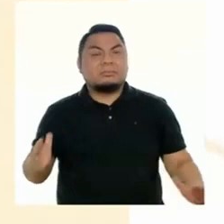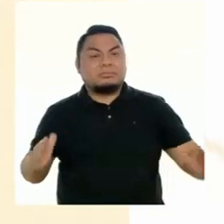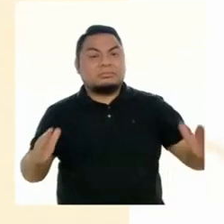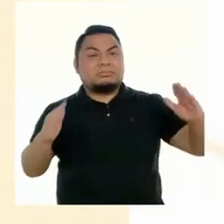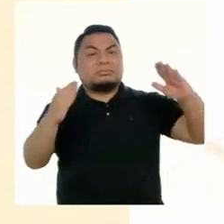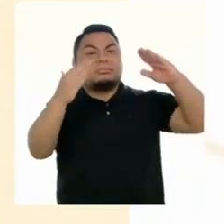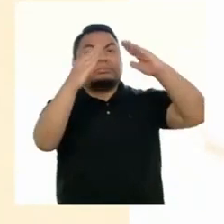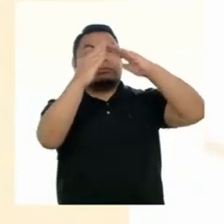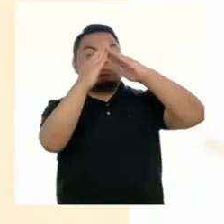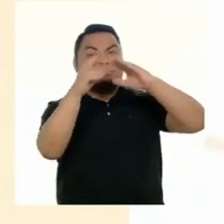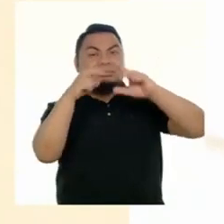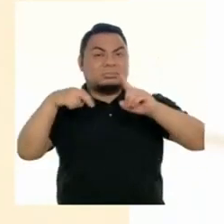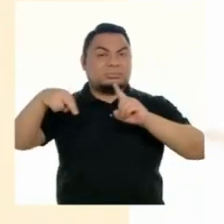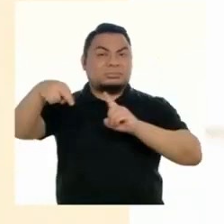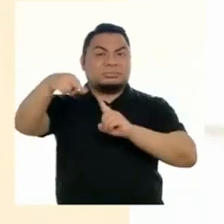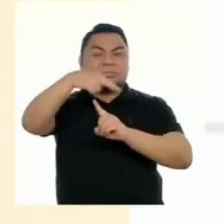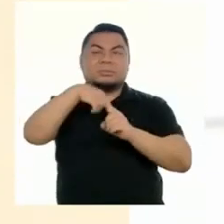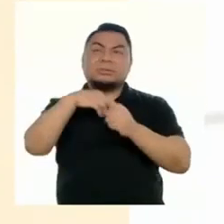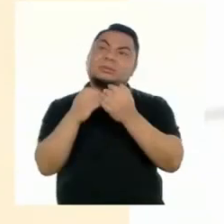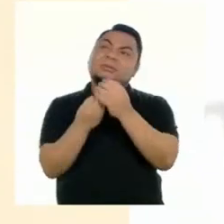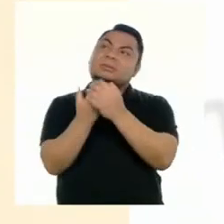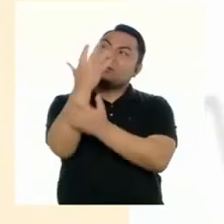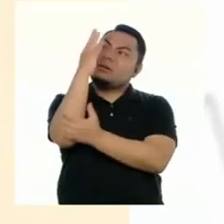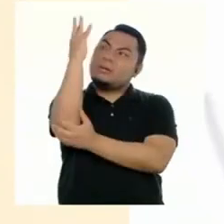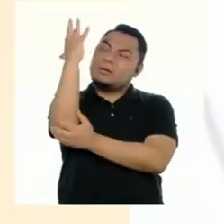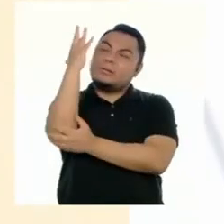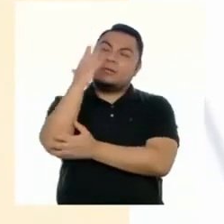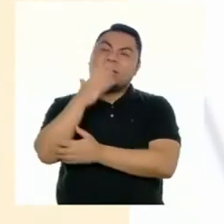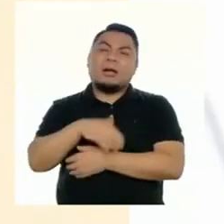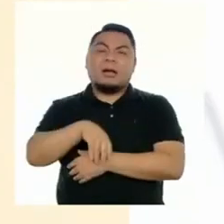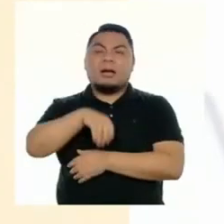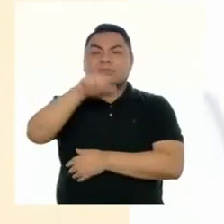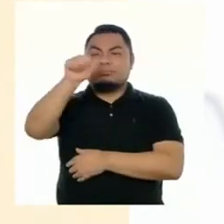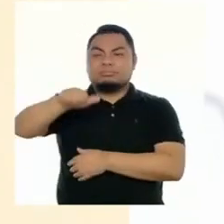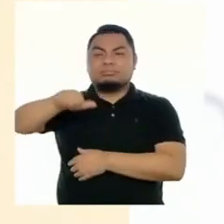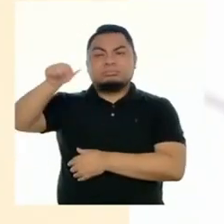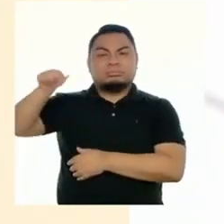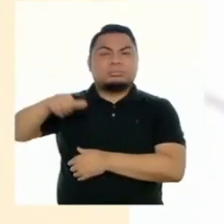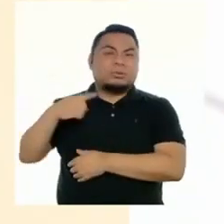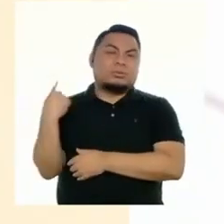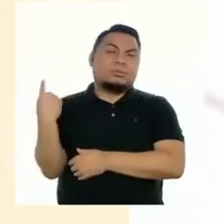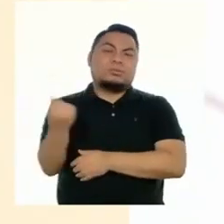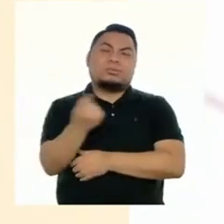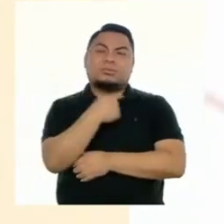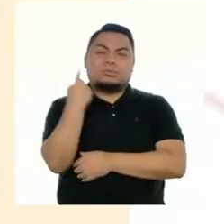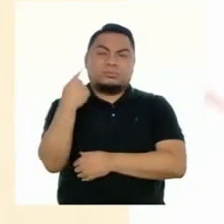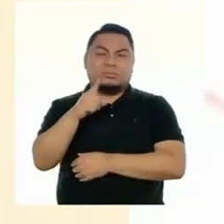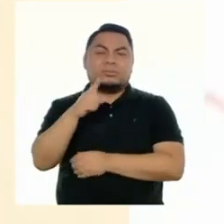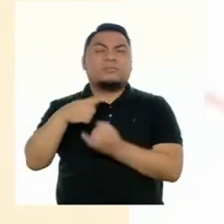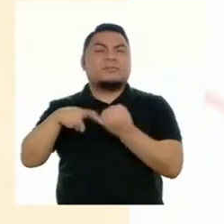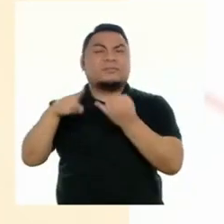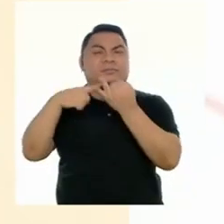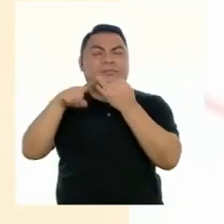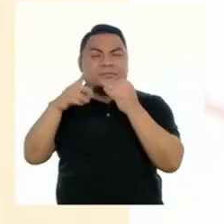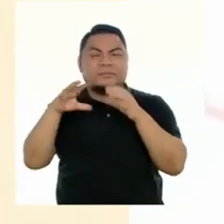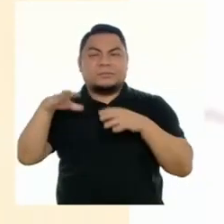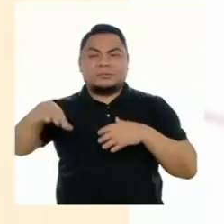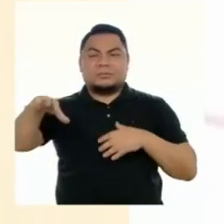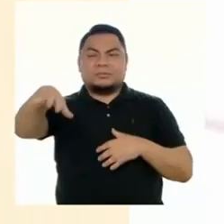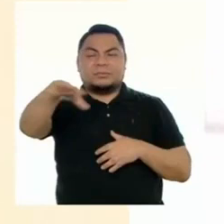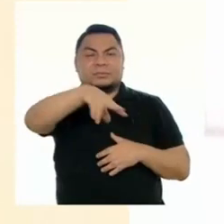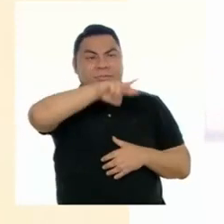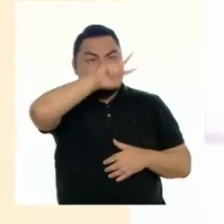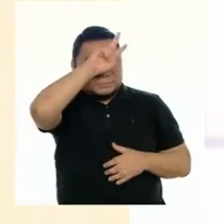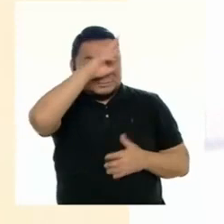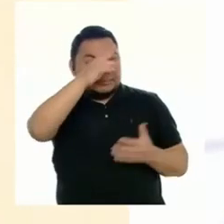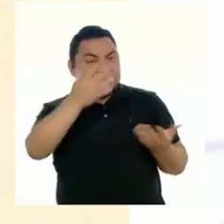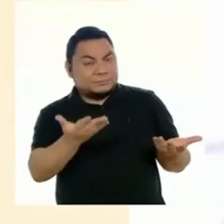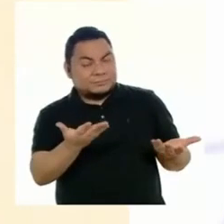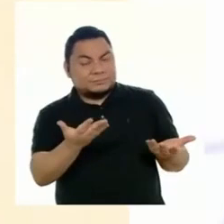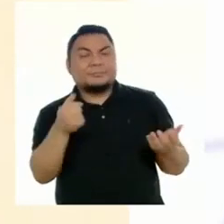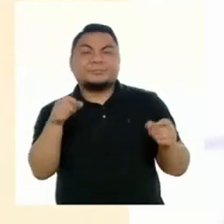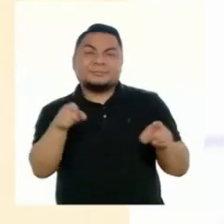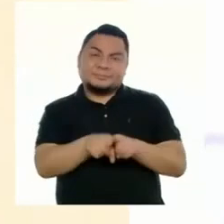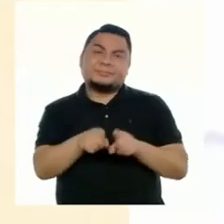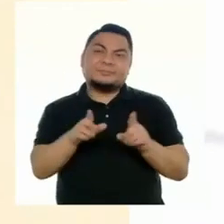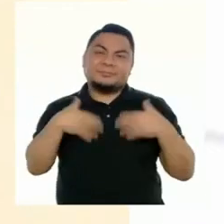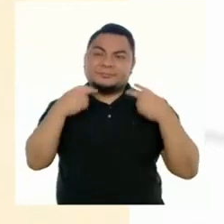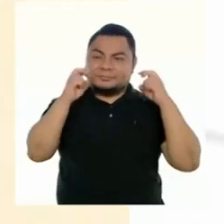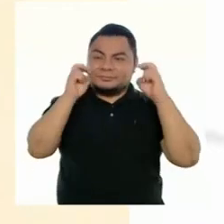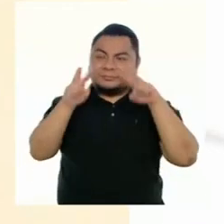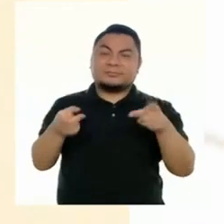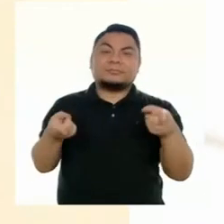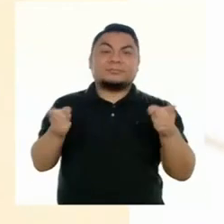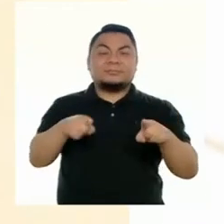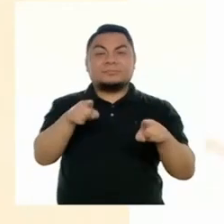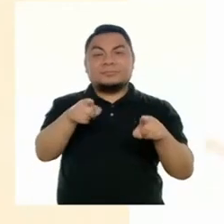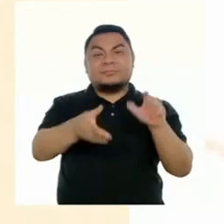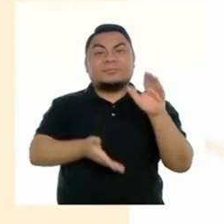montañas a nuestro alrededor, árboles, pampas. Todo eso es parte de la megadiversidad del país, ¿no? Y ni qué decir de lo que